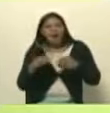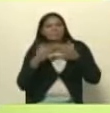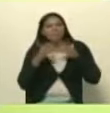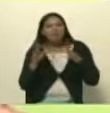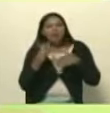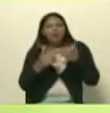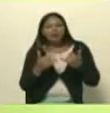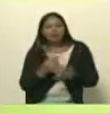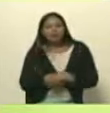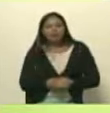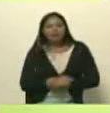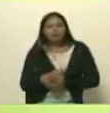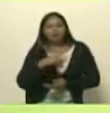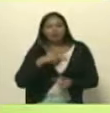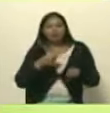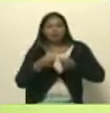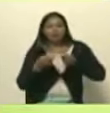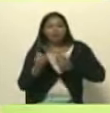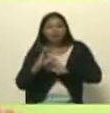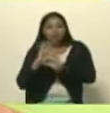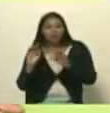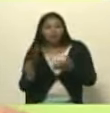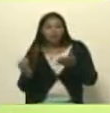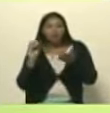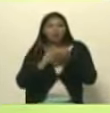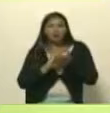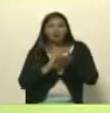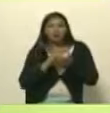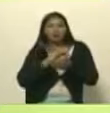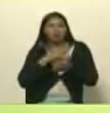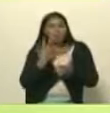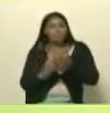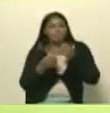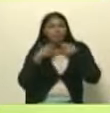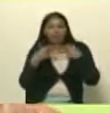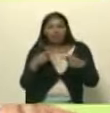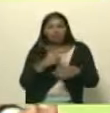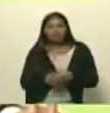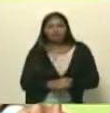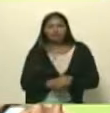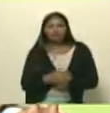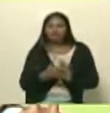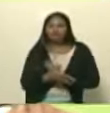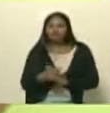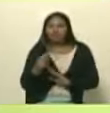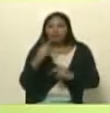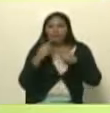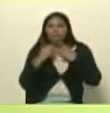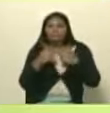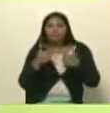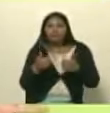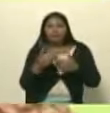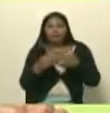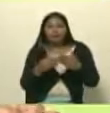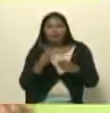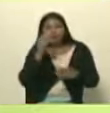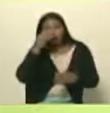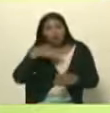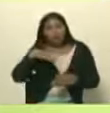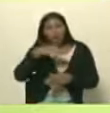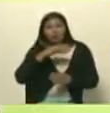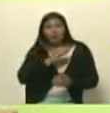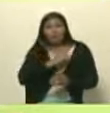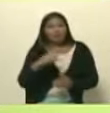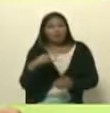y con el neoliberalismo que está de regreso han desaparecido es decir son bienes del pueblo que se privatizan